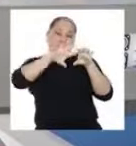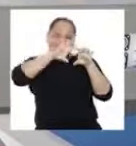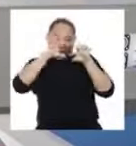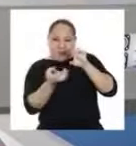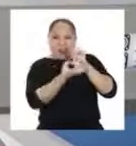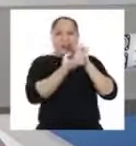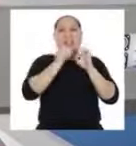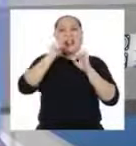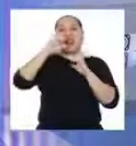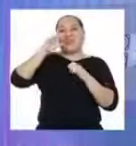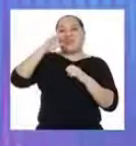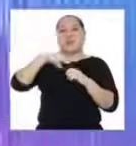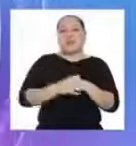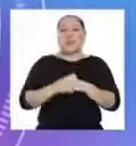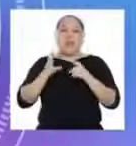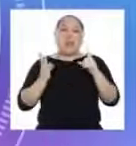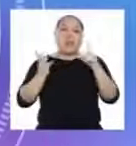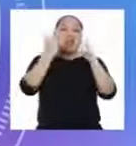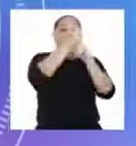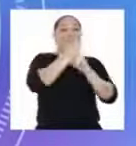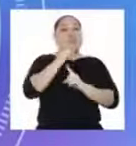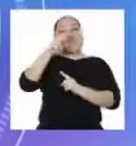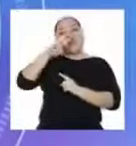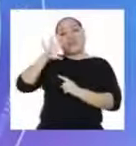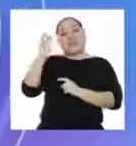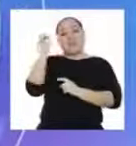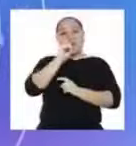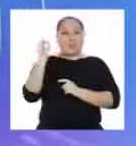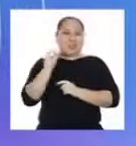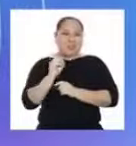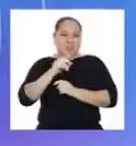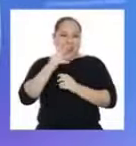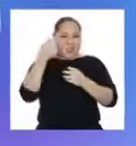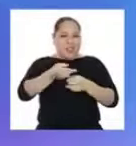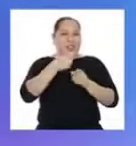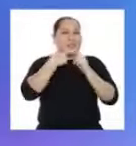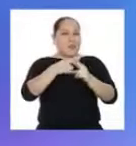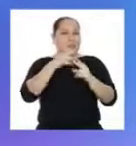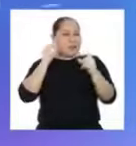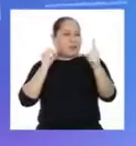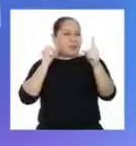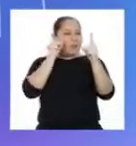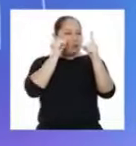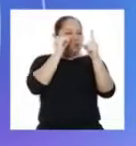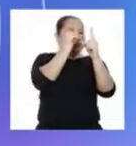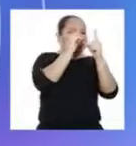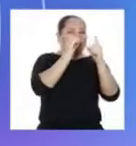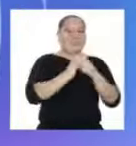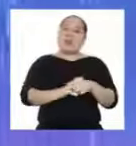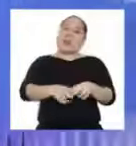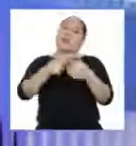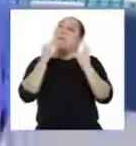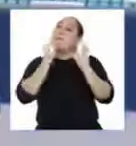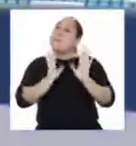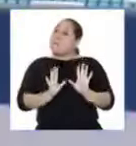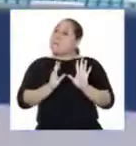armadillo! Han logrado el 25% de la resolución del desafío.